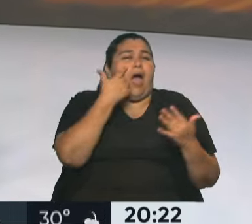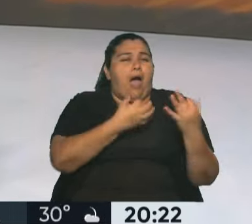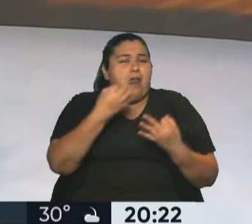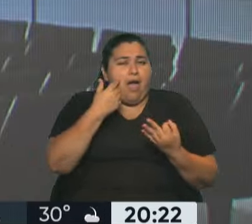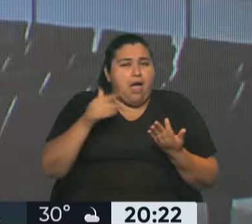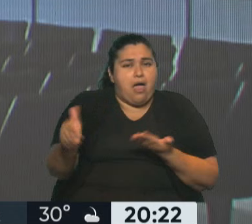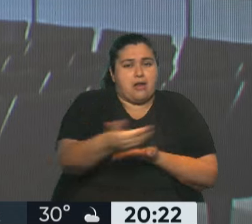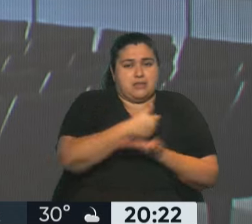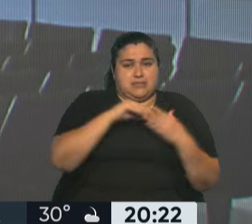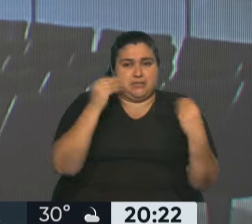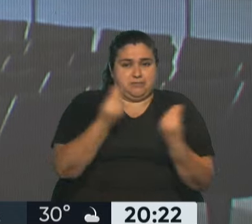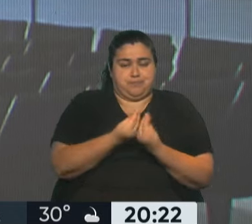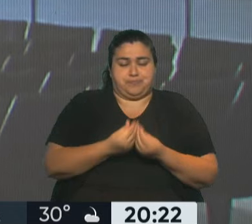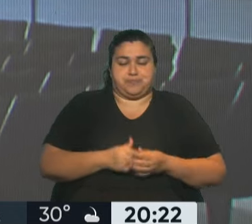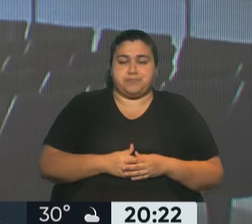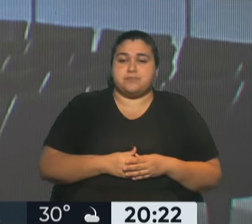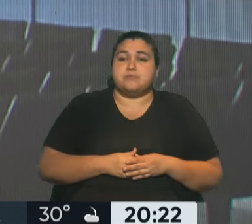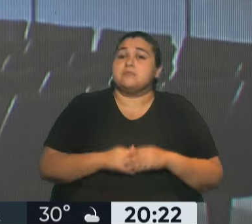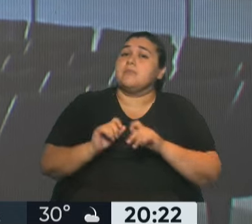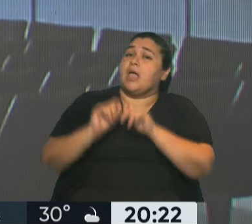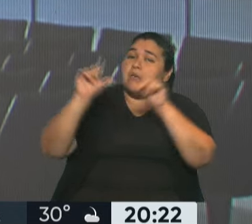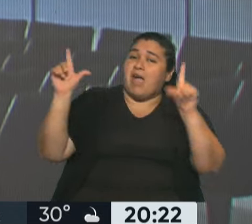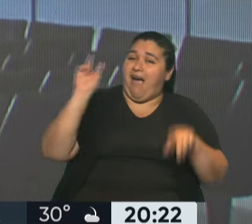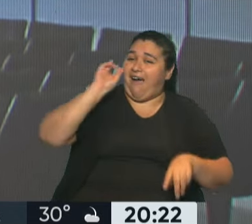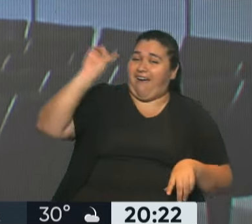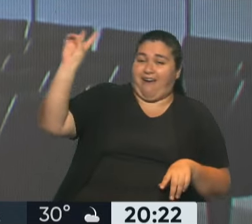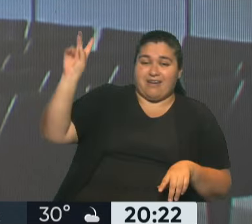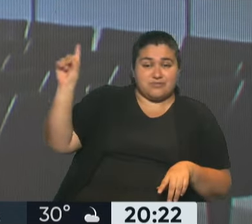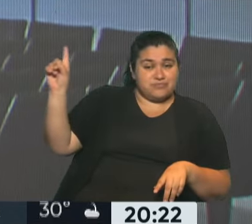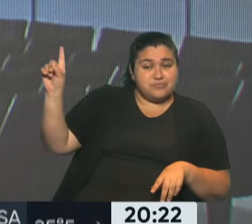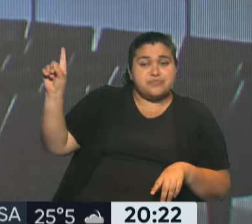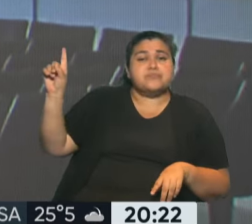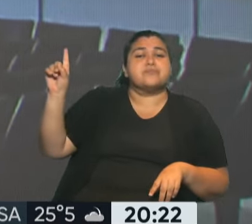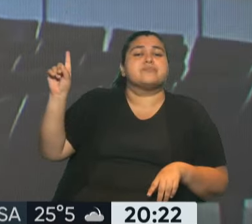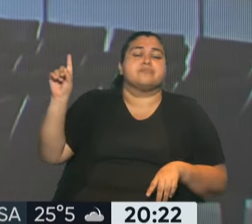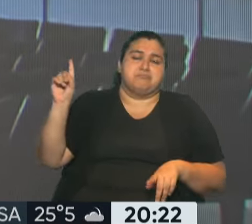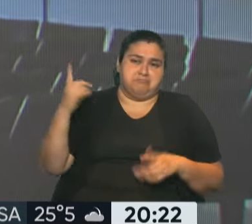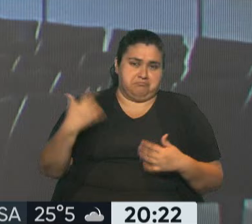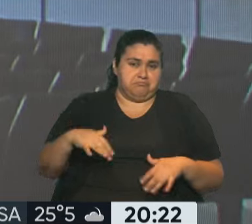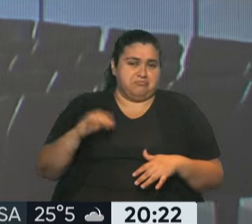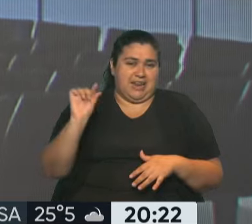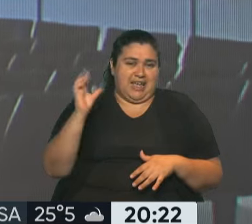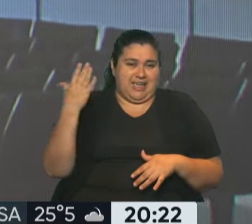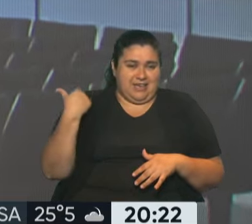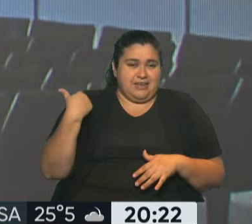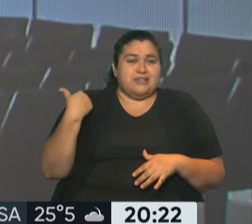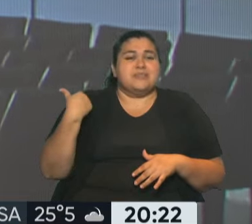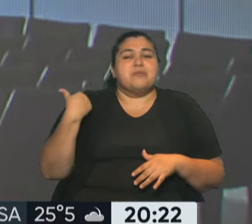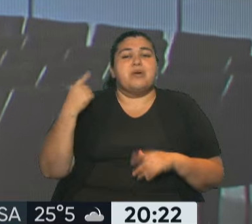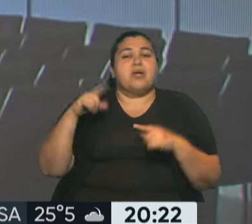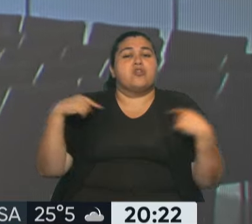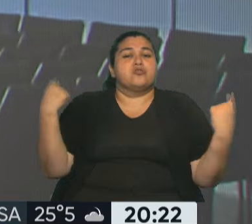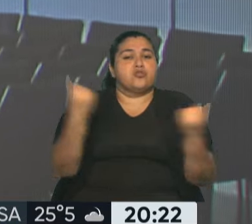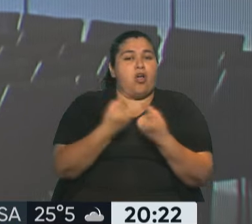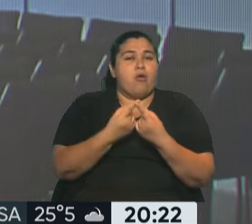por supuesto. Estas imágenes que están a mi espalda pertenecen hasta lo que hasta hace algunos minutos era el Salón